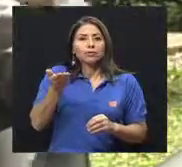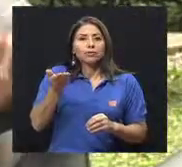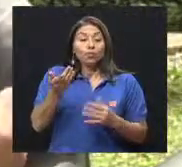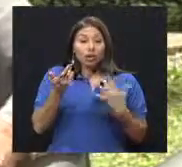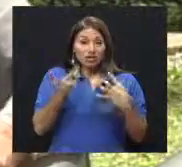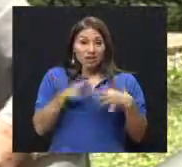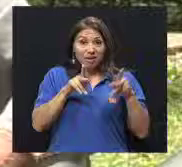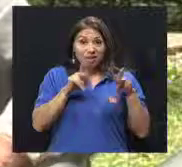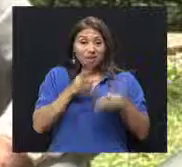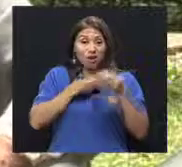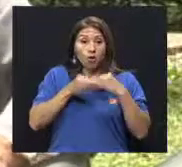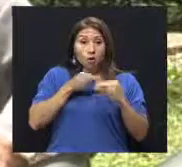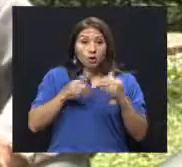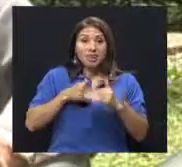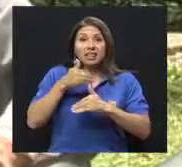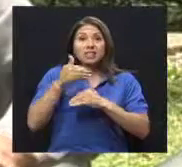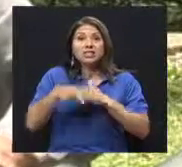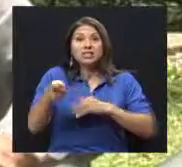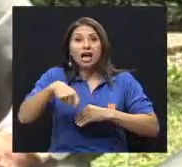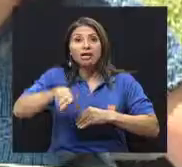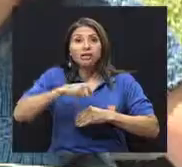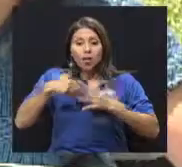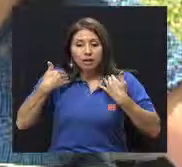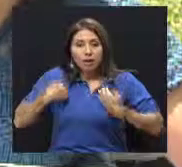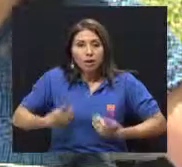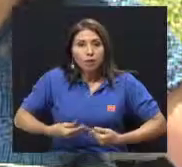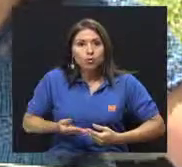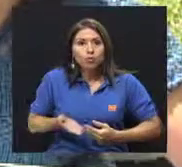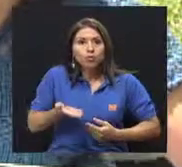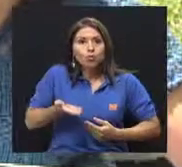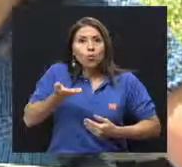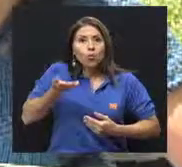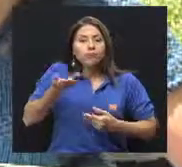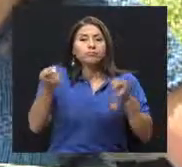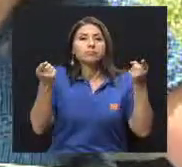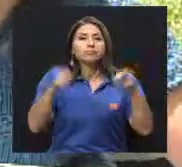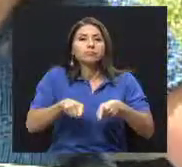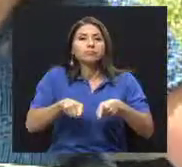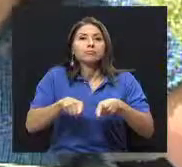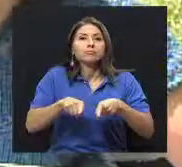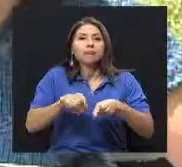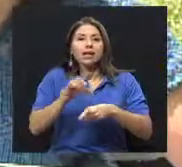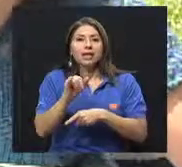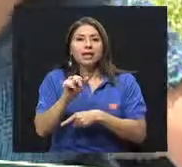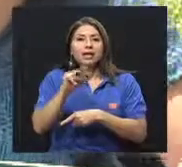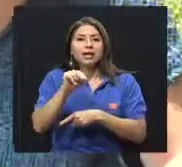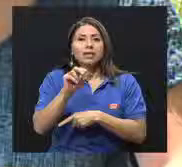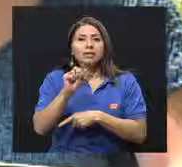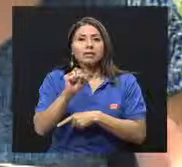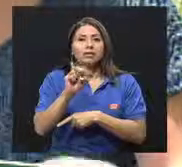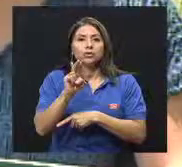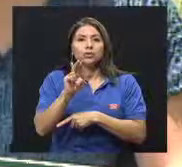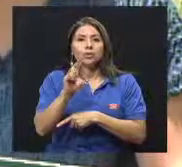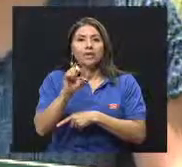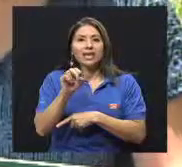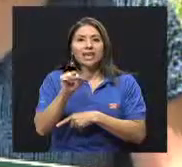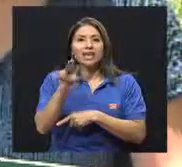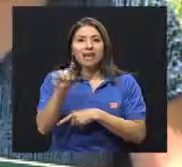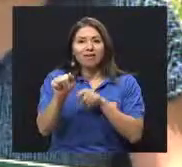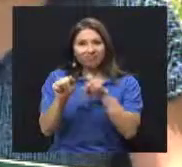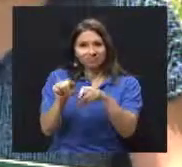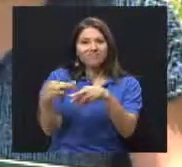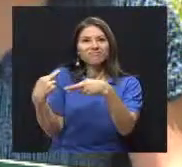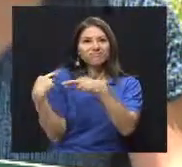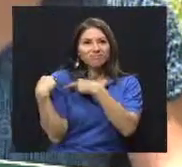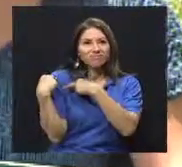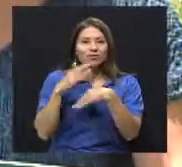de comer, hay la producción de una hormona que se llama insulina, que es el gran responsable de todo lo que vamos a conversar hoy. La